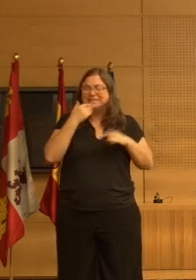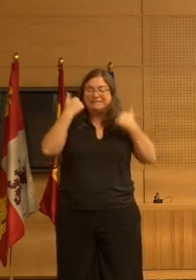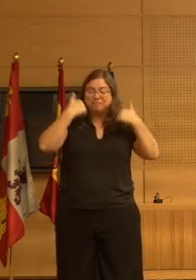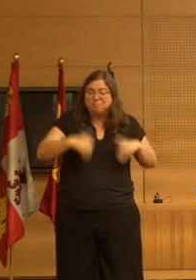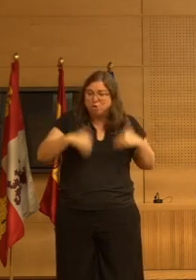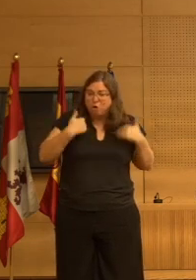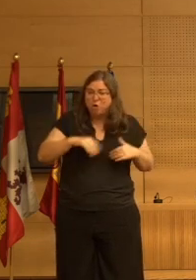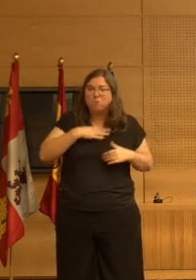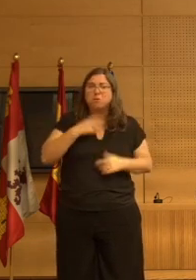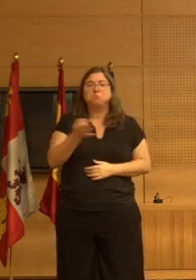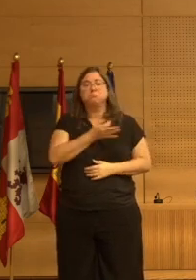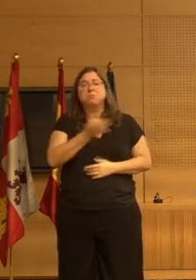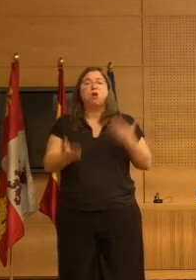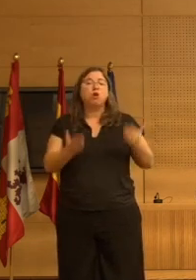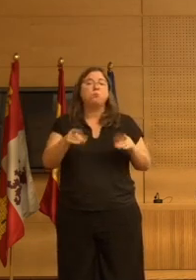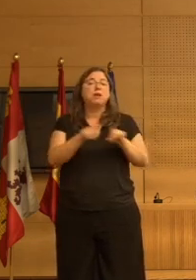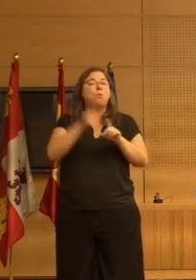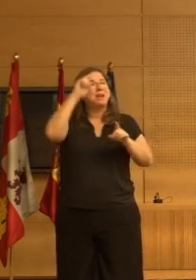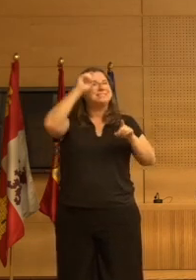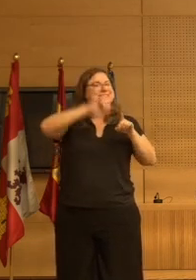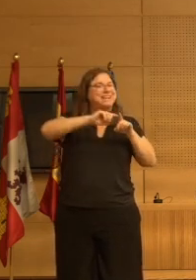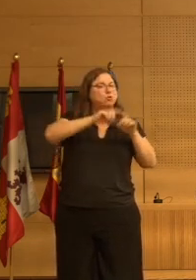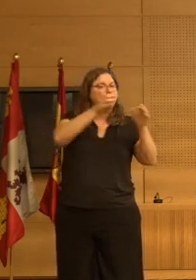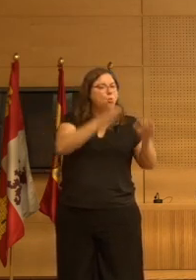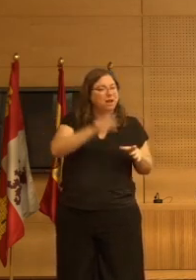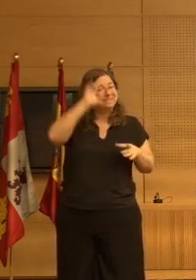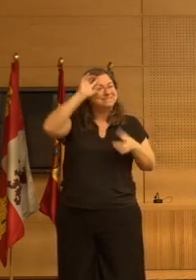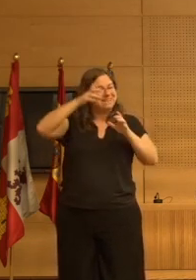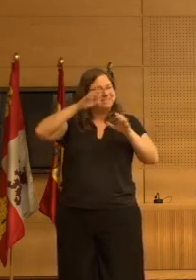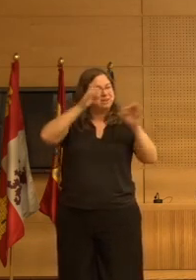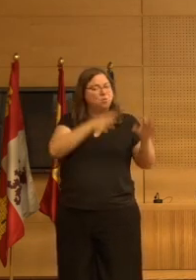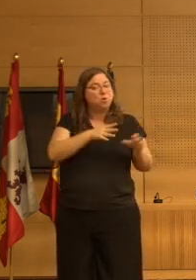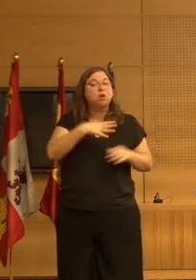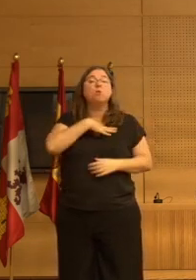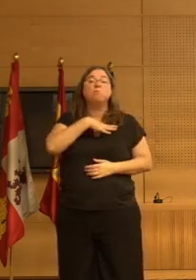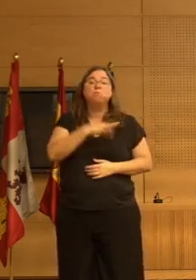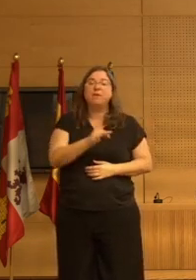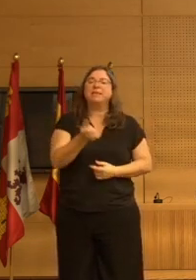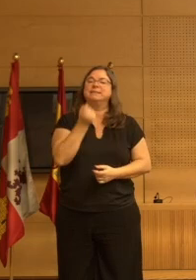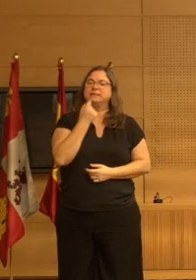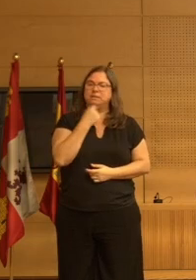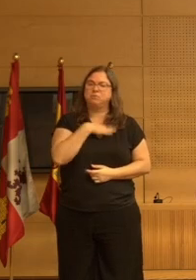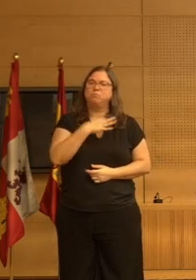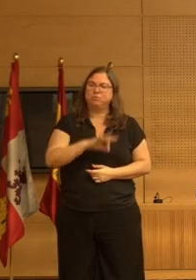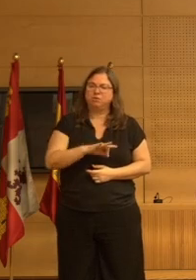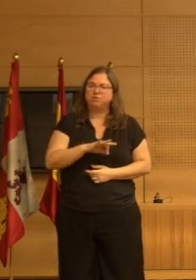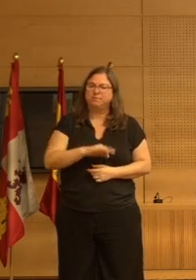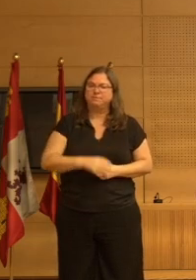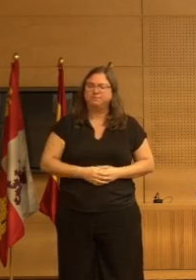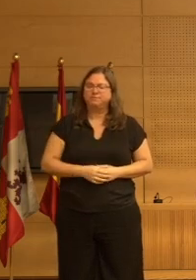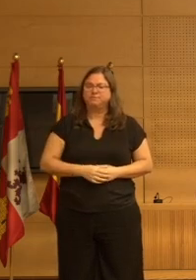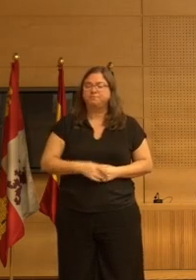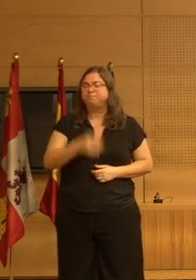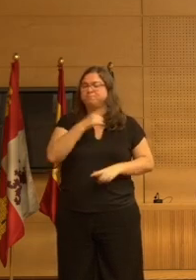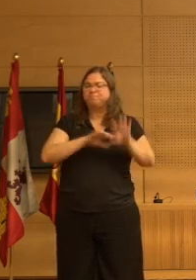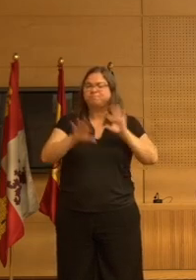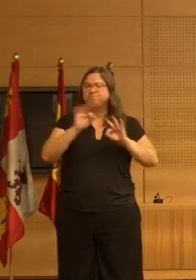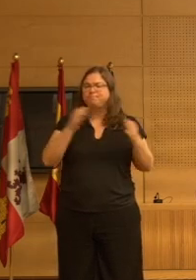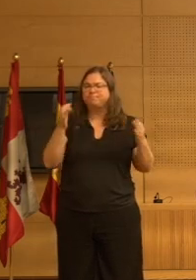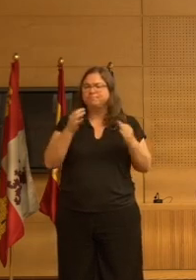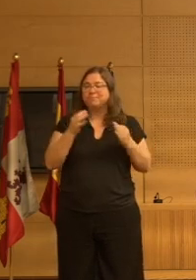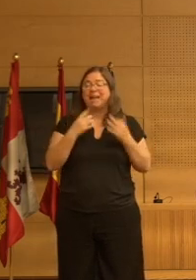biológicamente equivalentes a los síndromes psiquiátricos y por tanto susceptibles de un tratamiento farmacológico específico y definimos